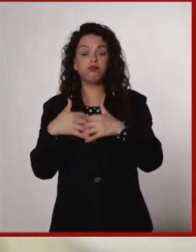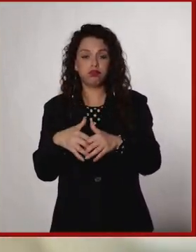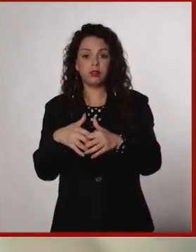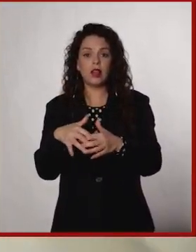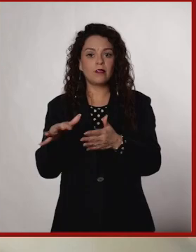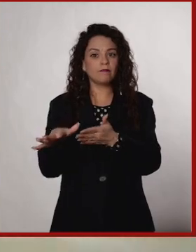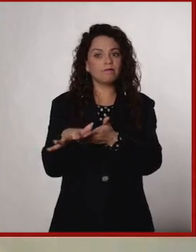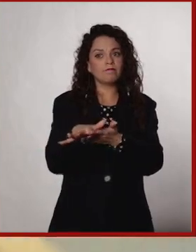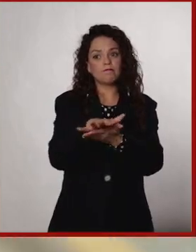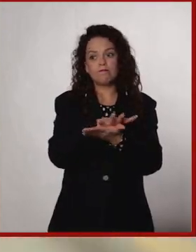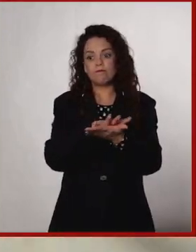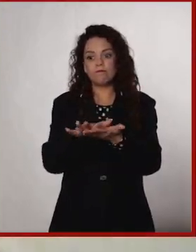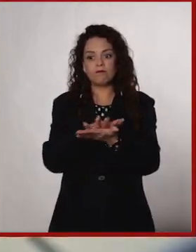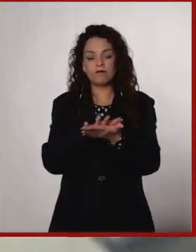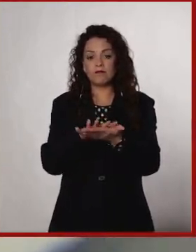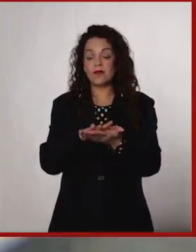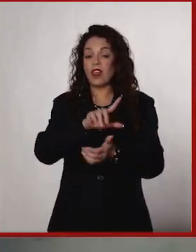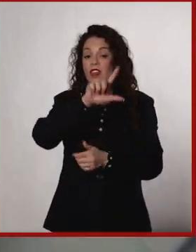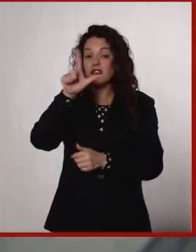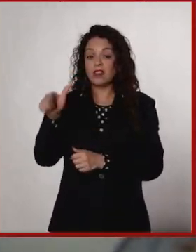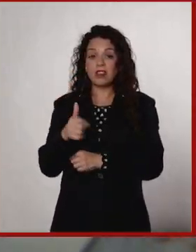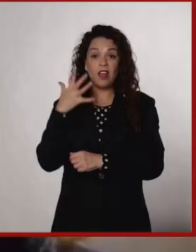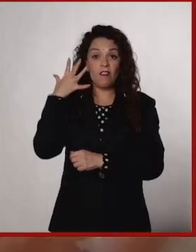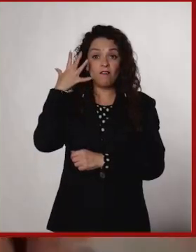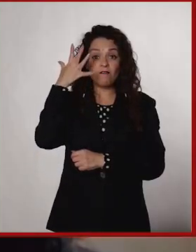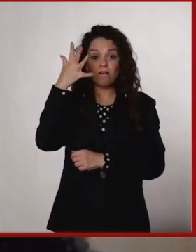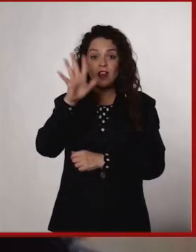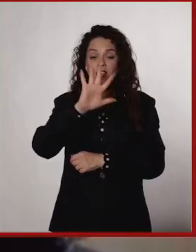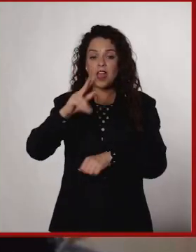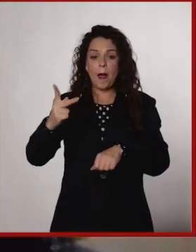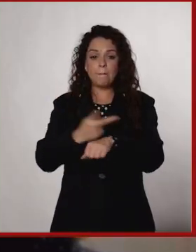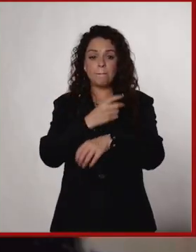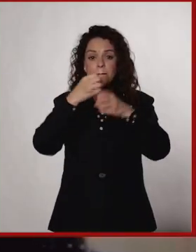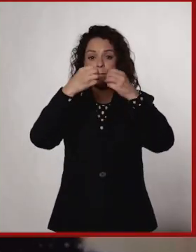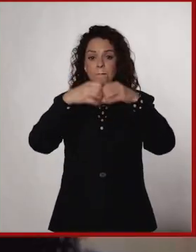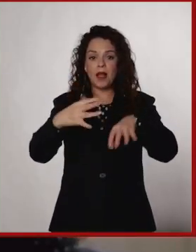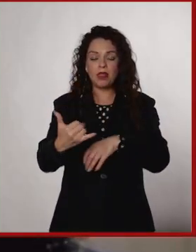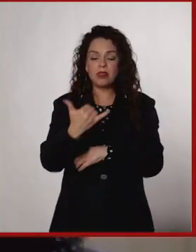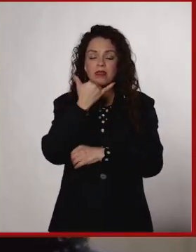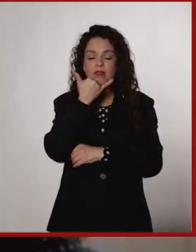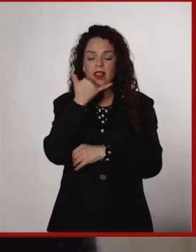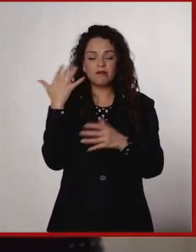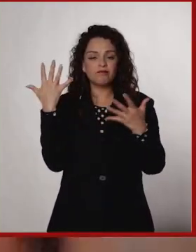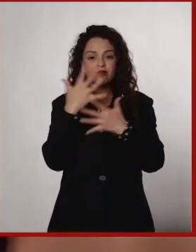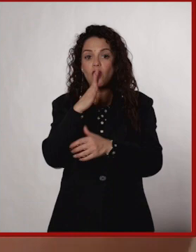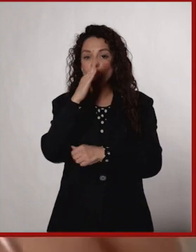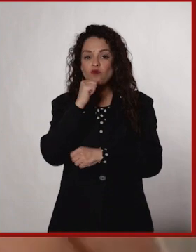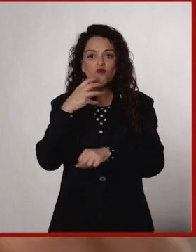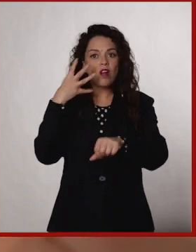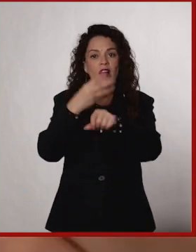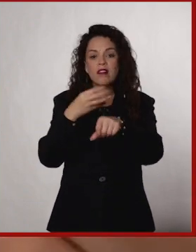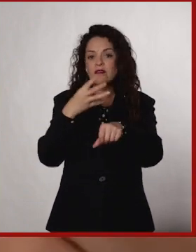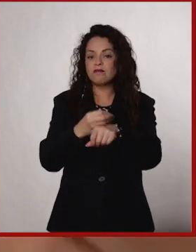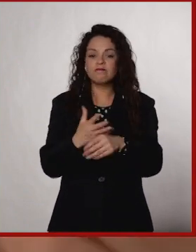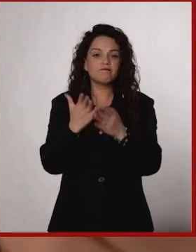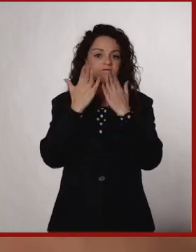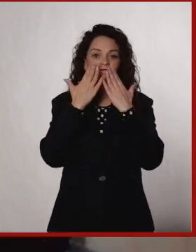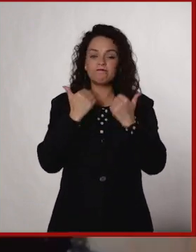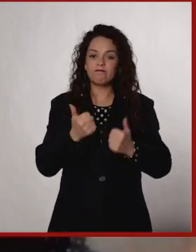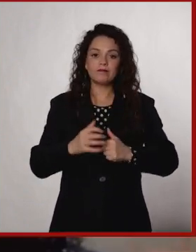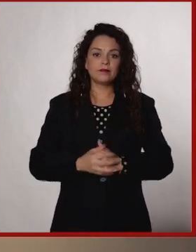pues quizás la devastación se va a ver un poco irreversible. como suena alarmista, pero creo que sí, estamos en un momento de